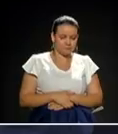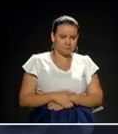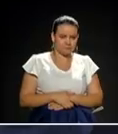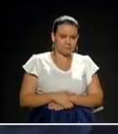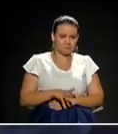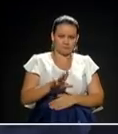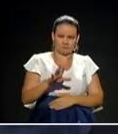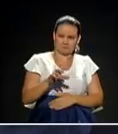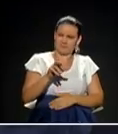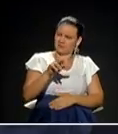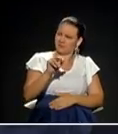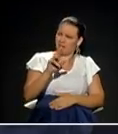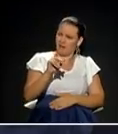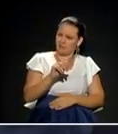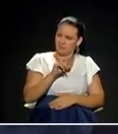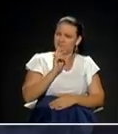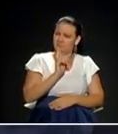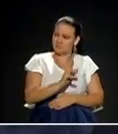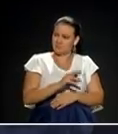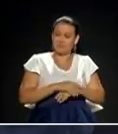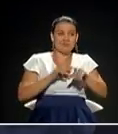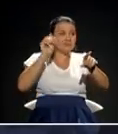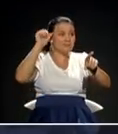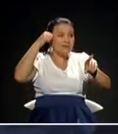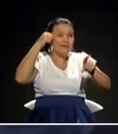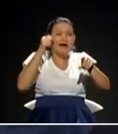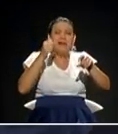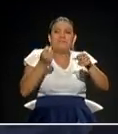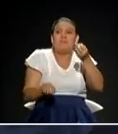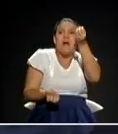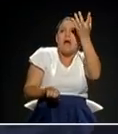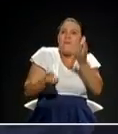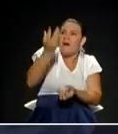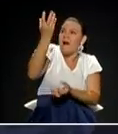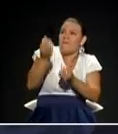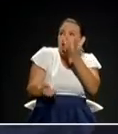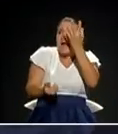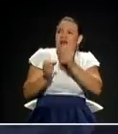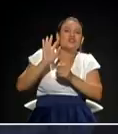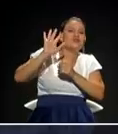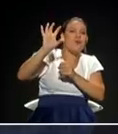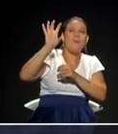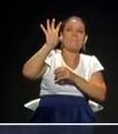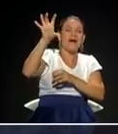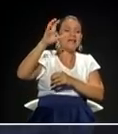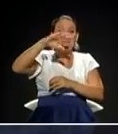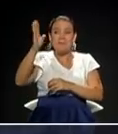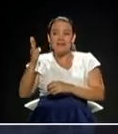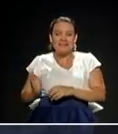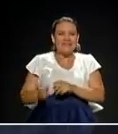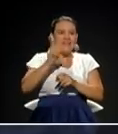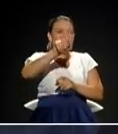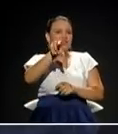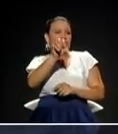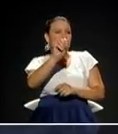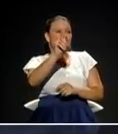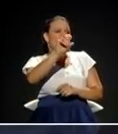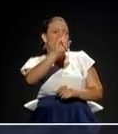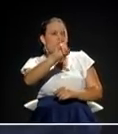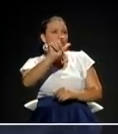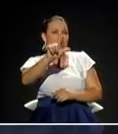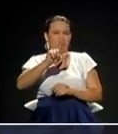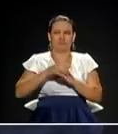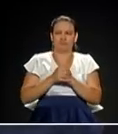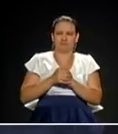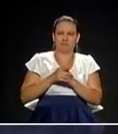particular la respuesta, porque en el evento del Circo del Sol, precisamente se le va a pagar la boleta a muchas personas, que fue pagado